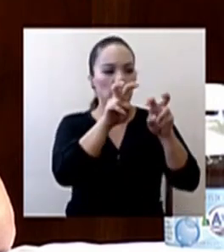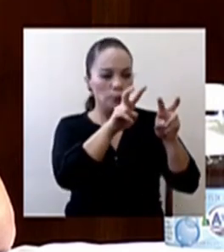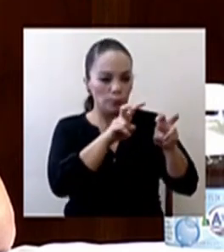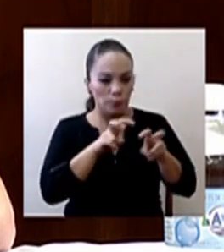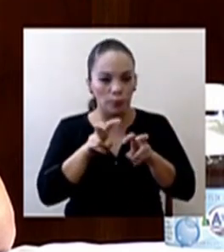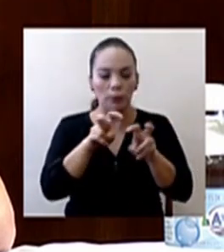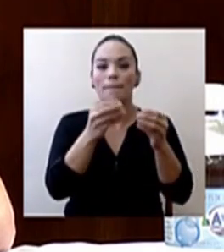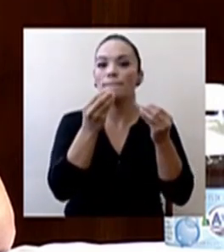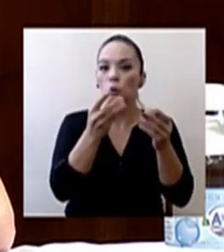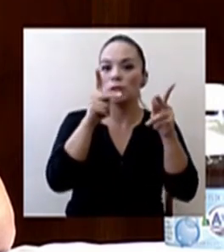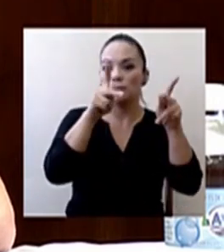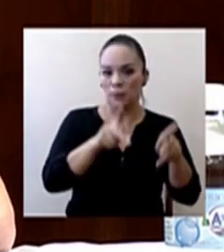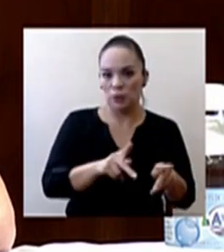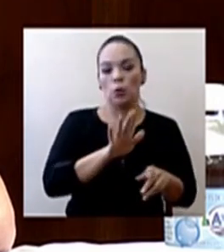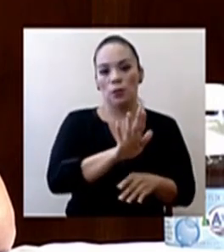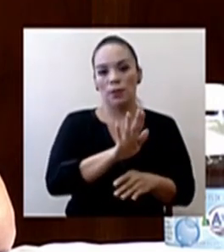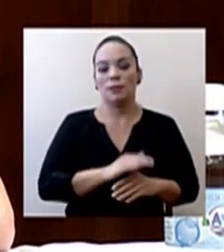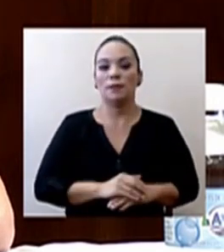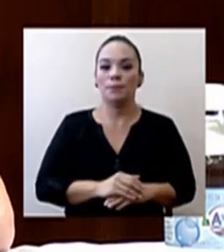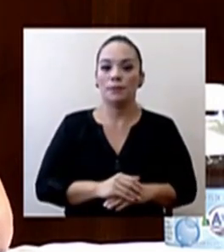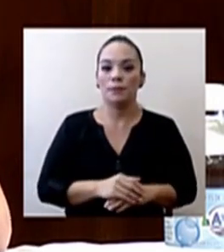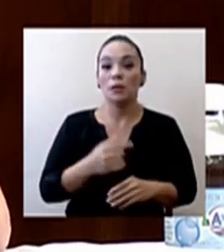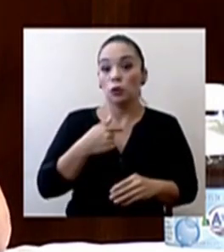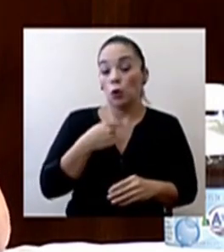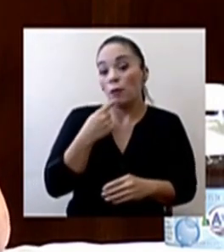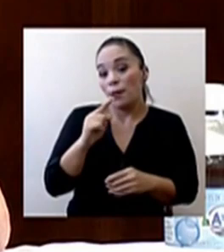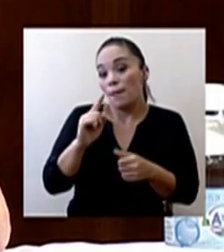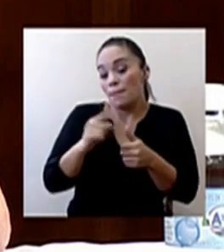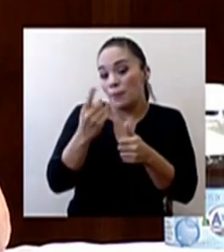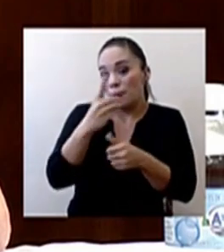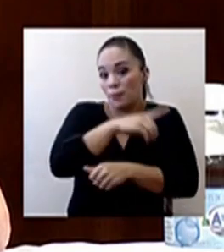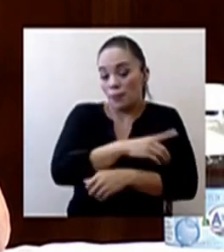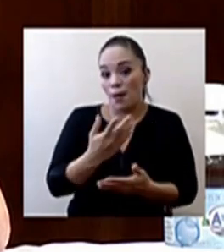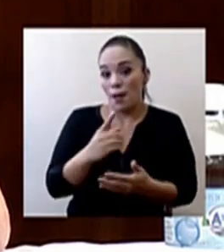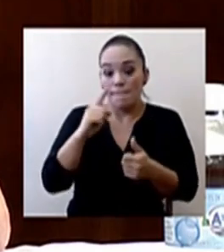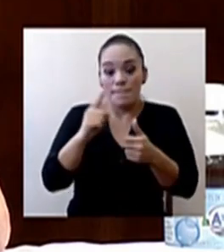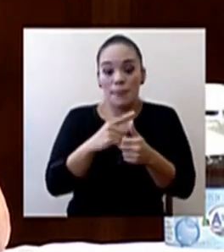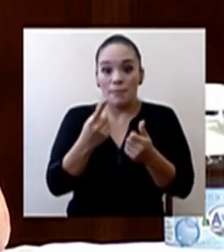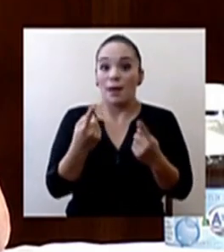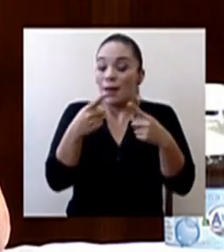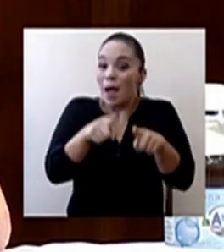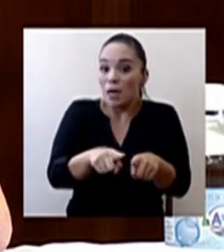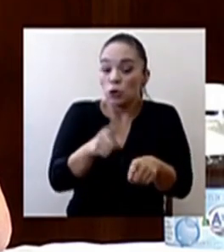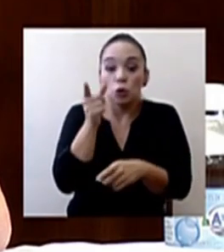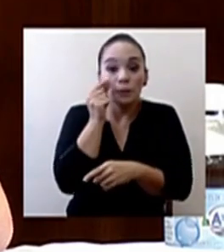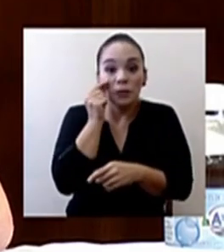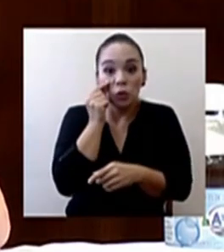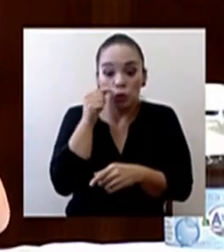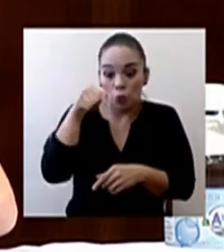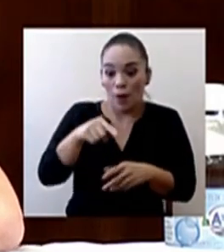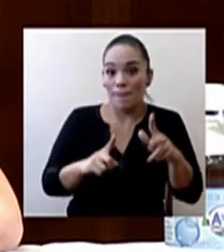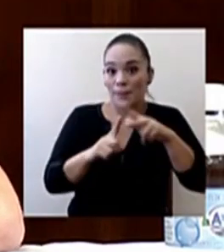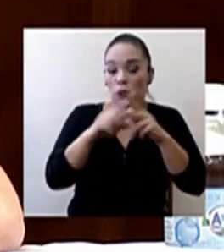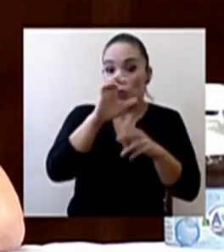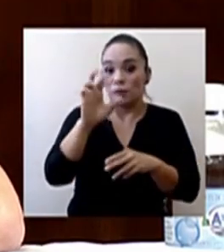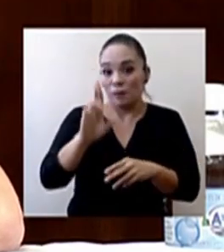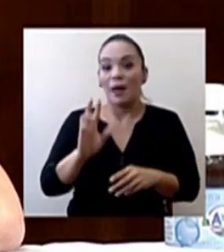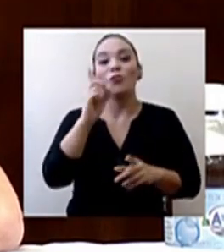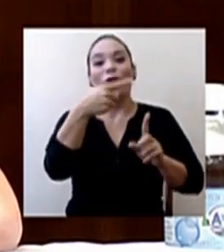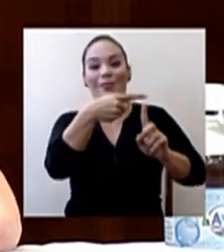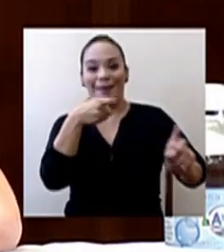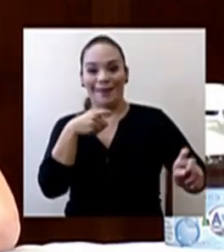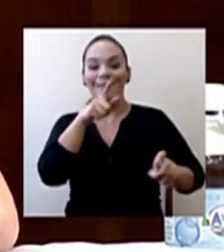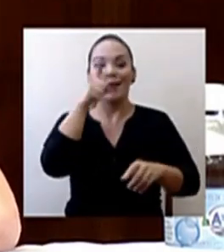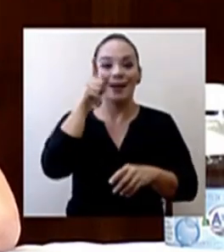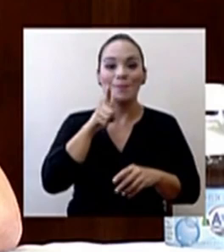se han testeado en Limón. Yo lo comentaba el primer día, decir, incluso el primer caso sospechoso que se reportó en el país venía de la provincia de Limón.